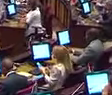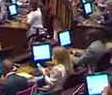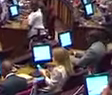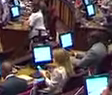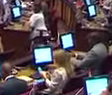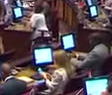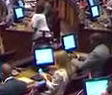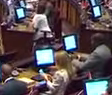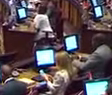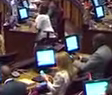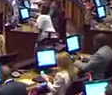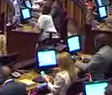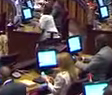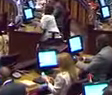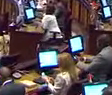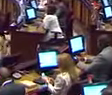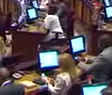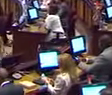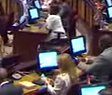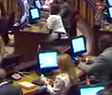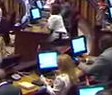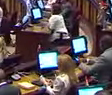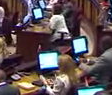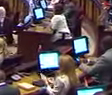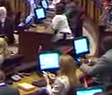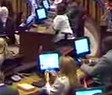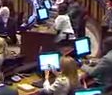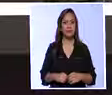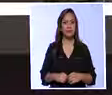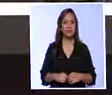intervengan este domingo. Ricardo Bravo TVL Noticias.